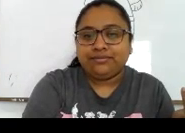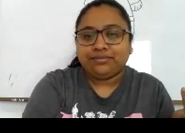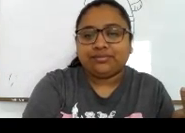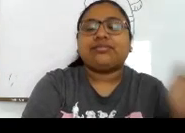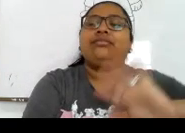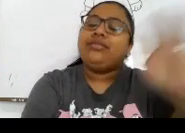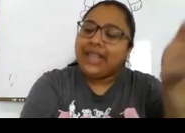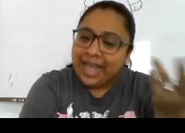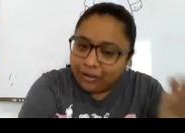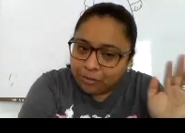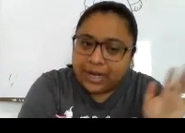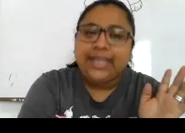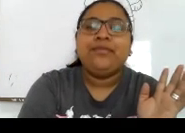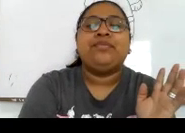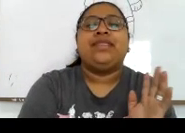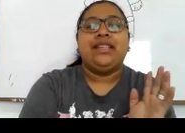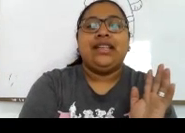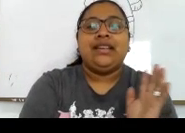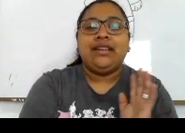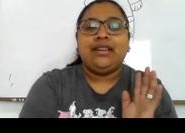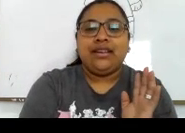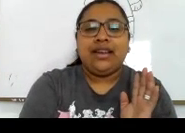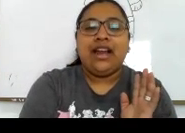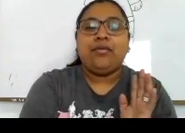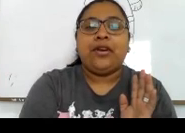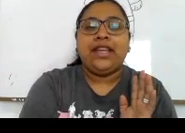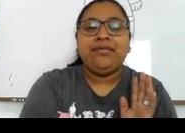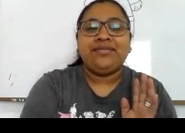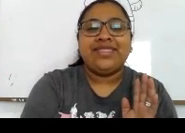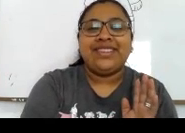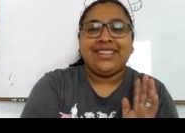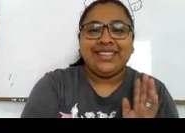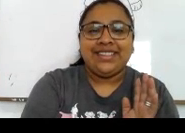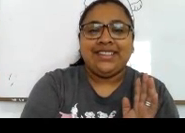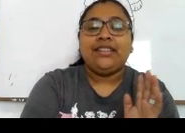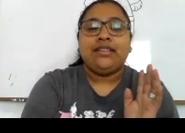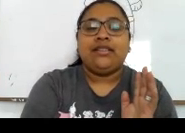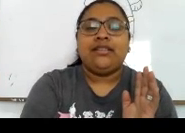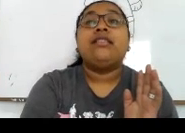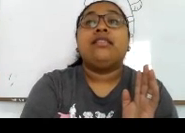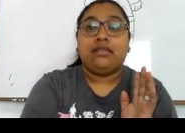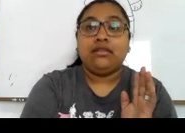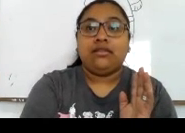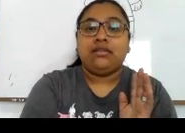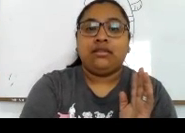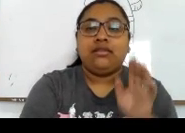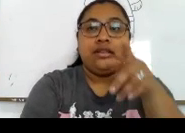cosa Para conocerla Como Como tocan Como lápiz Y se conocen Que es un lápiz Porque